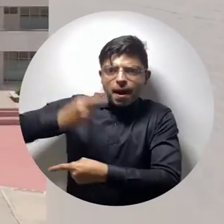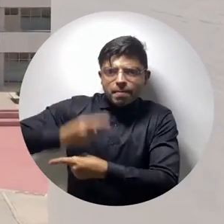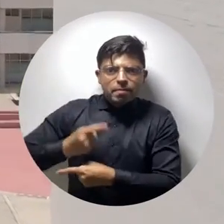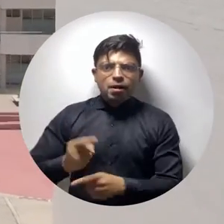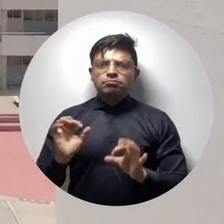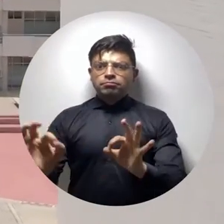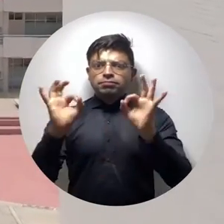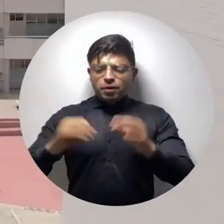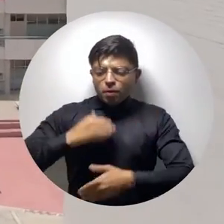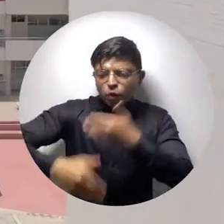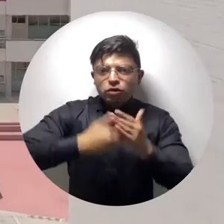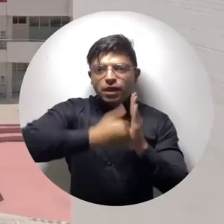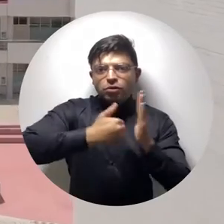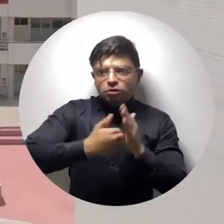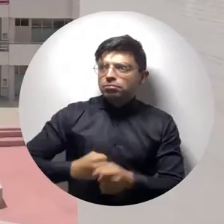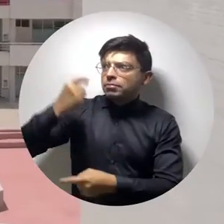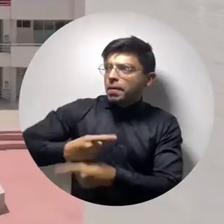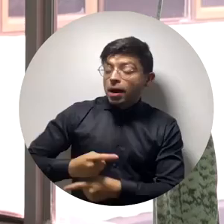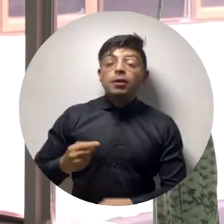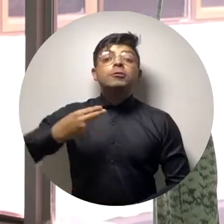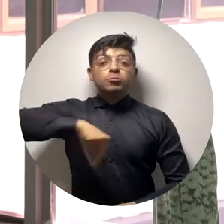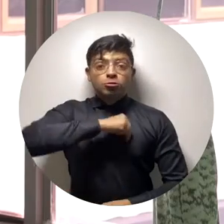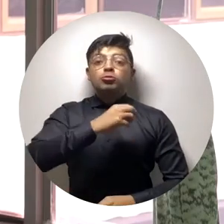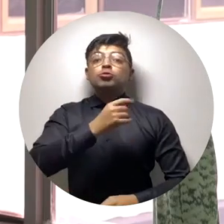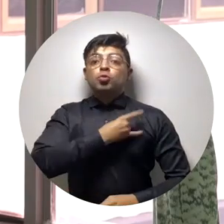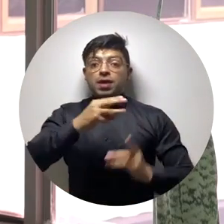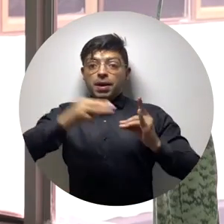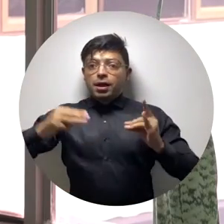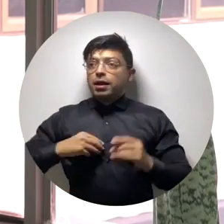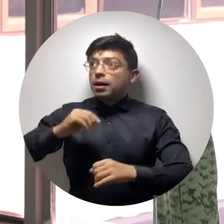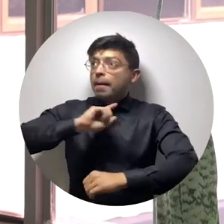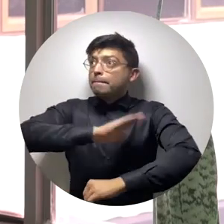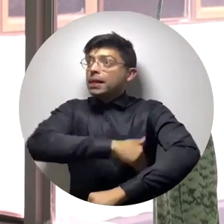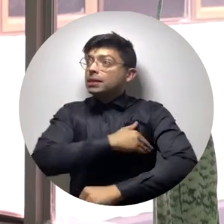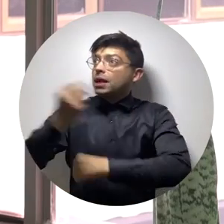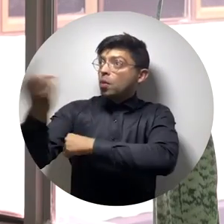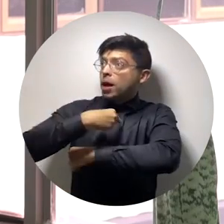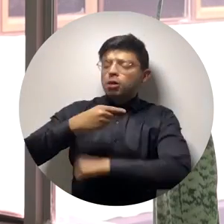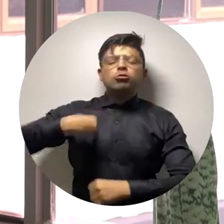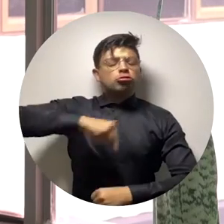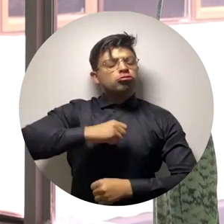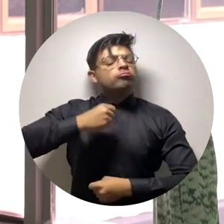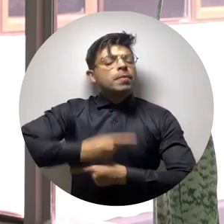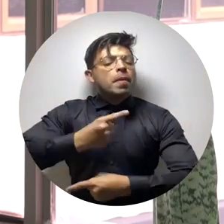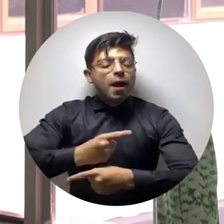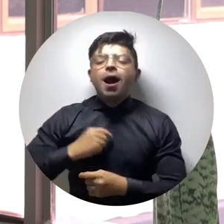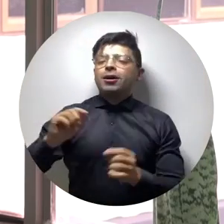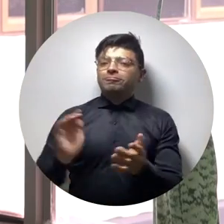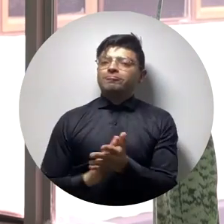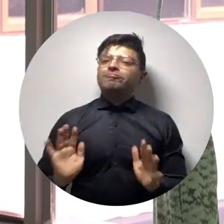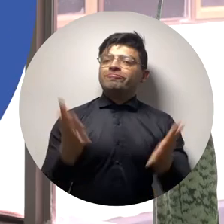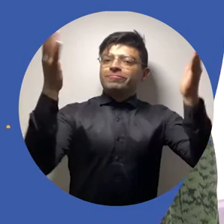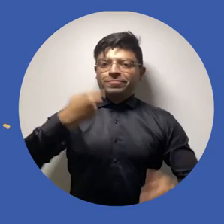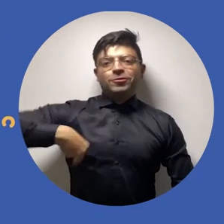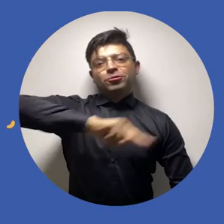eficiencia en los trámites que había que hacer. Estamos haciendo las cosas como el Ministerio nos ha indicado y por eso fuimos felicitados.